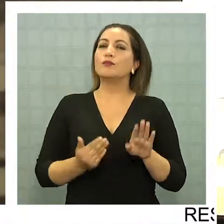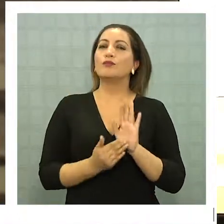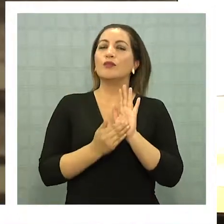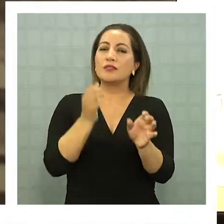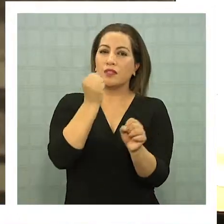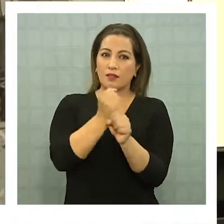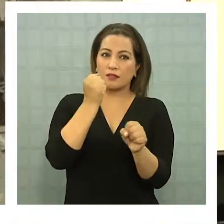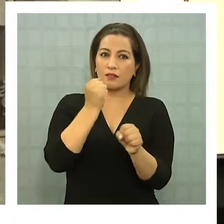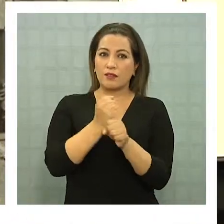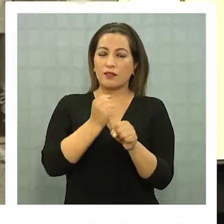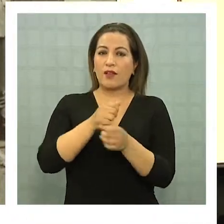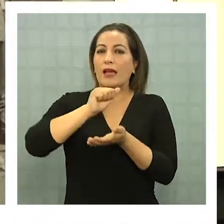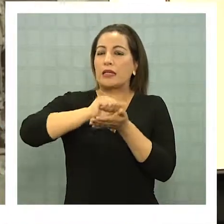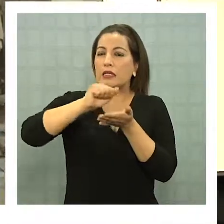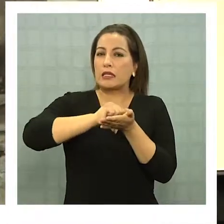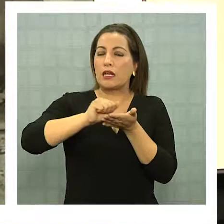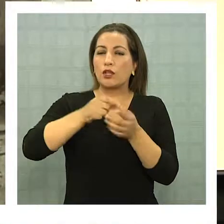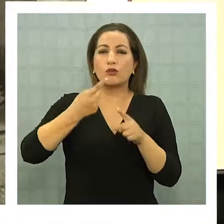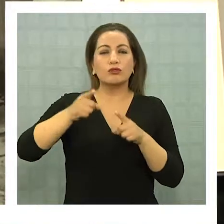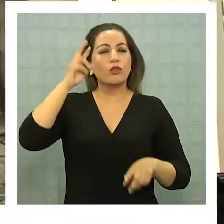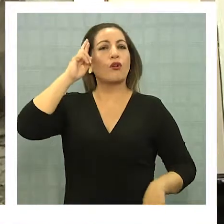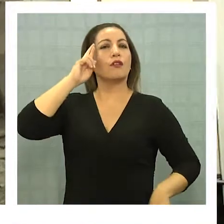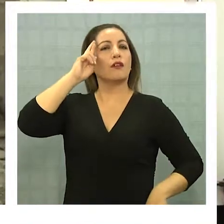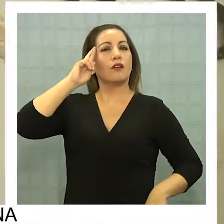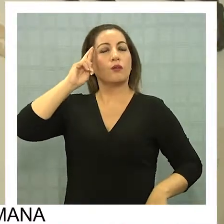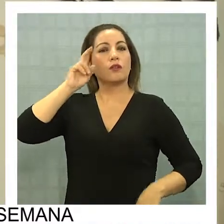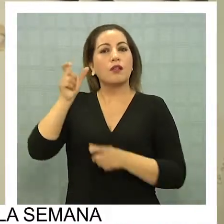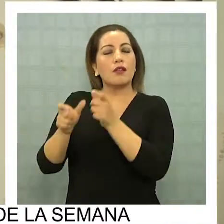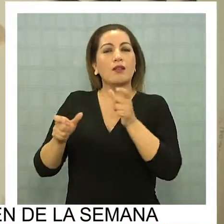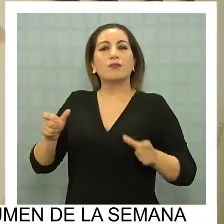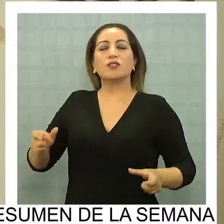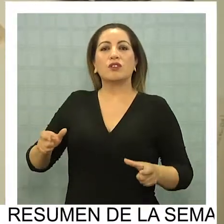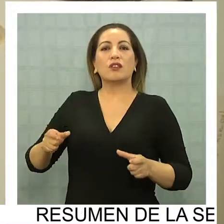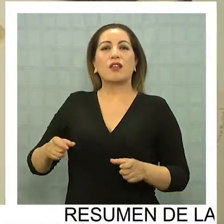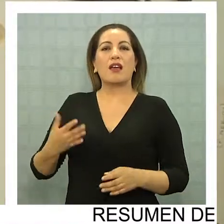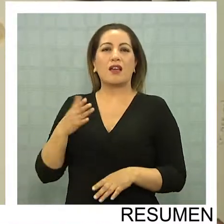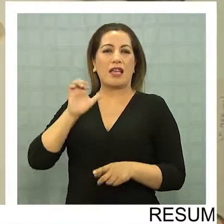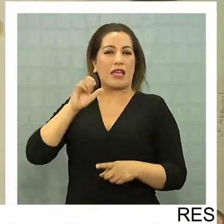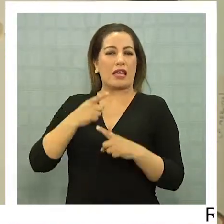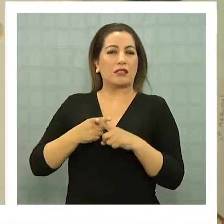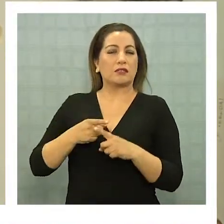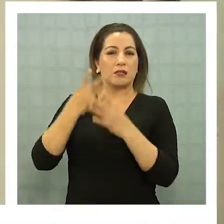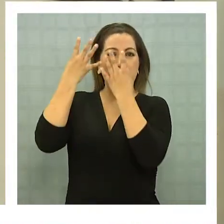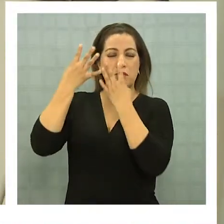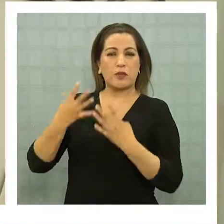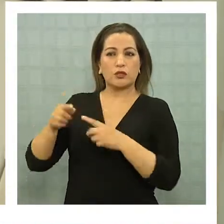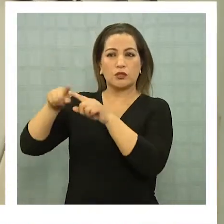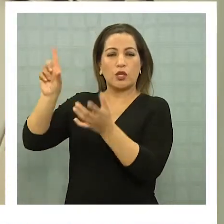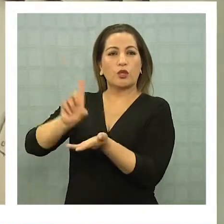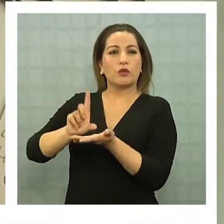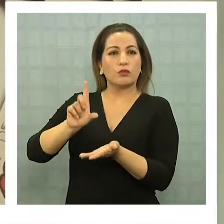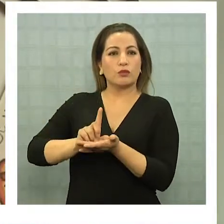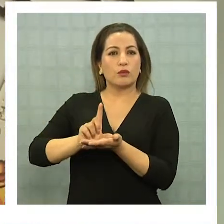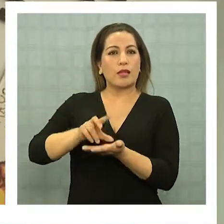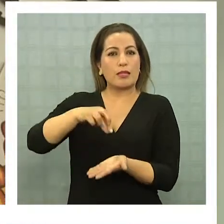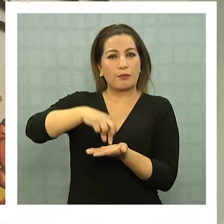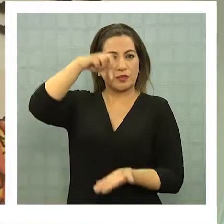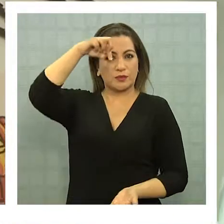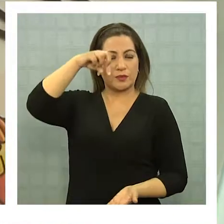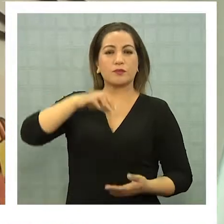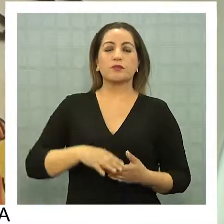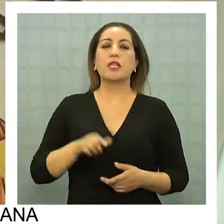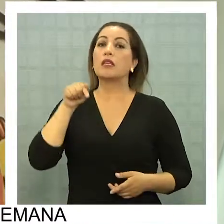trabajos, cartas y otros recuerdos, ejecutados por prisioneros en campos de concentración, como es el caso de Pizagua.